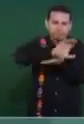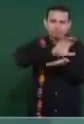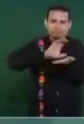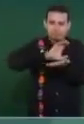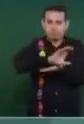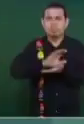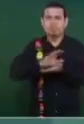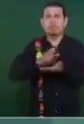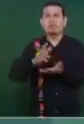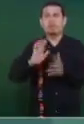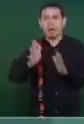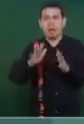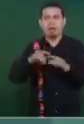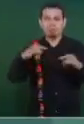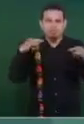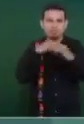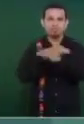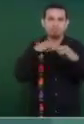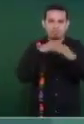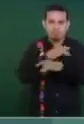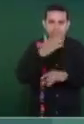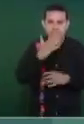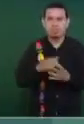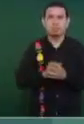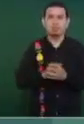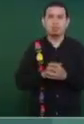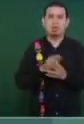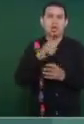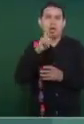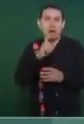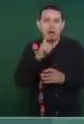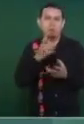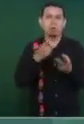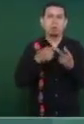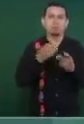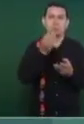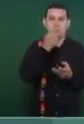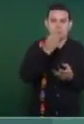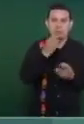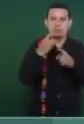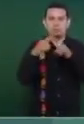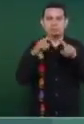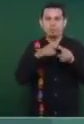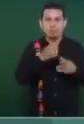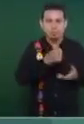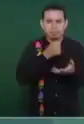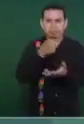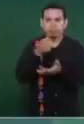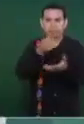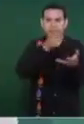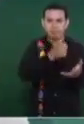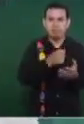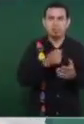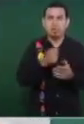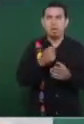agua, son pocos los municipios,